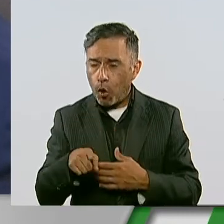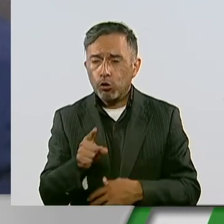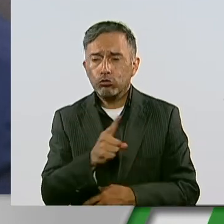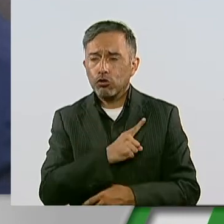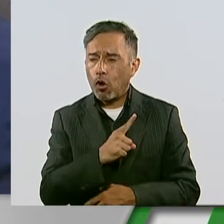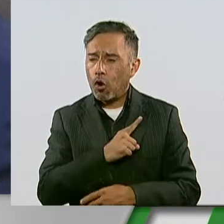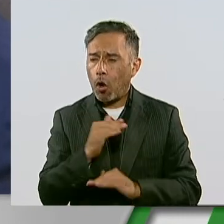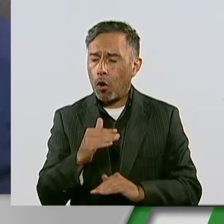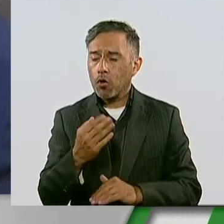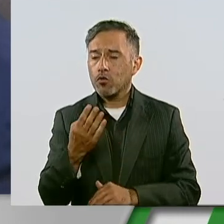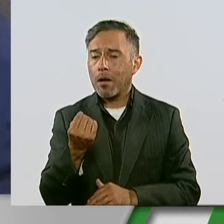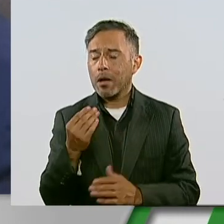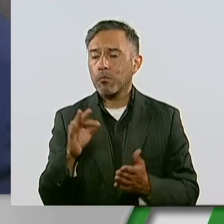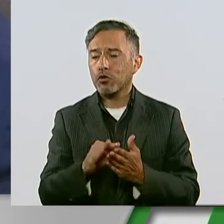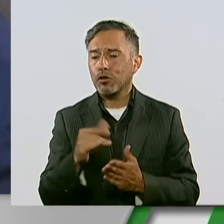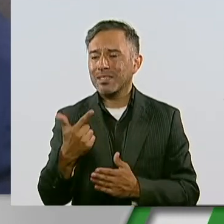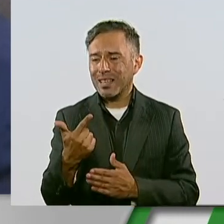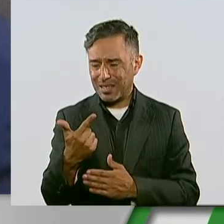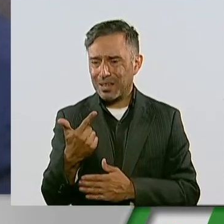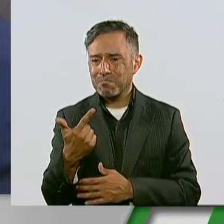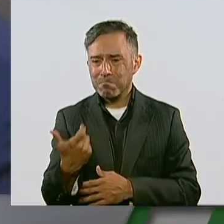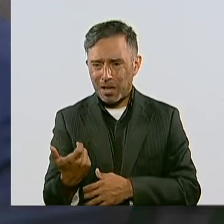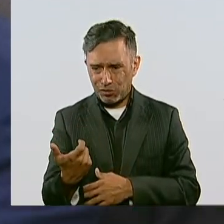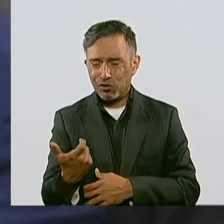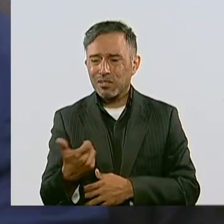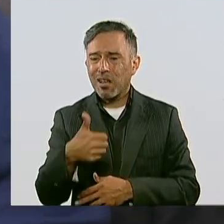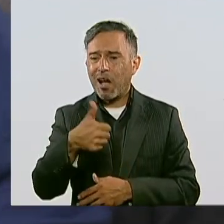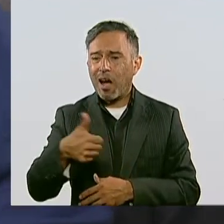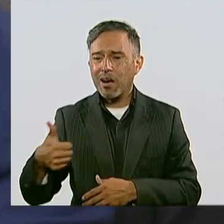solo 9.7 pesos por hectárea protegida. La presidencia